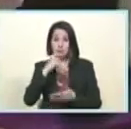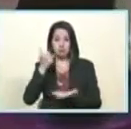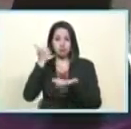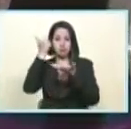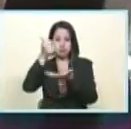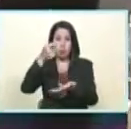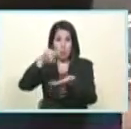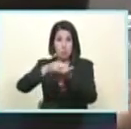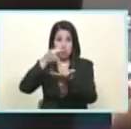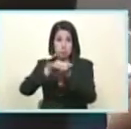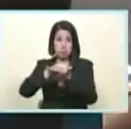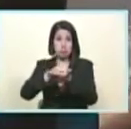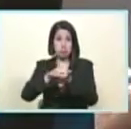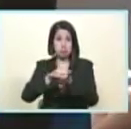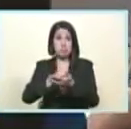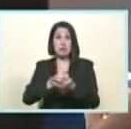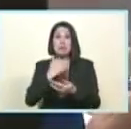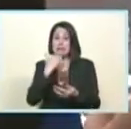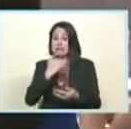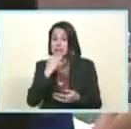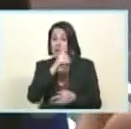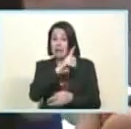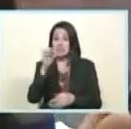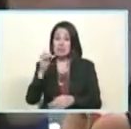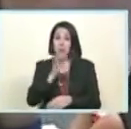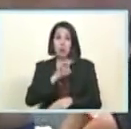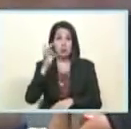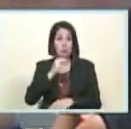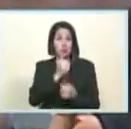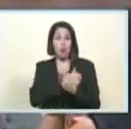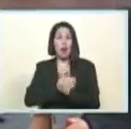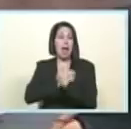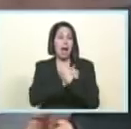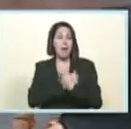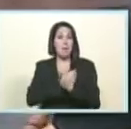y el plan es ir al 100% en amor mayor